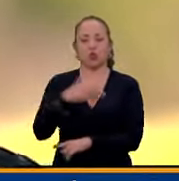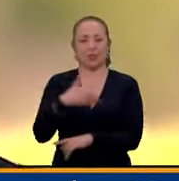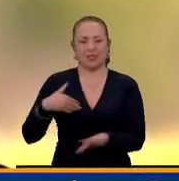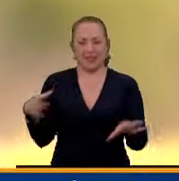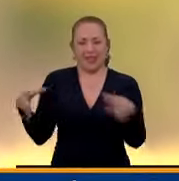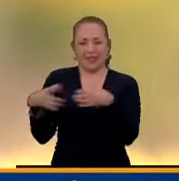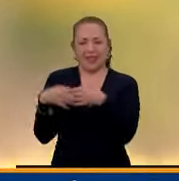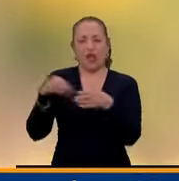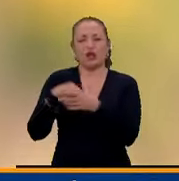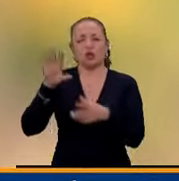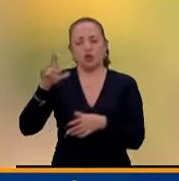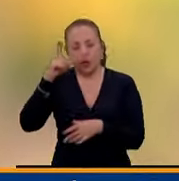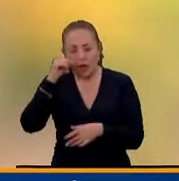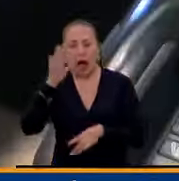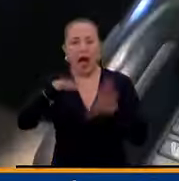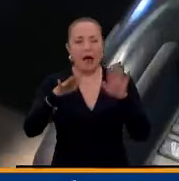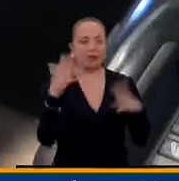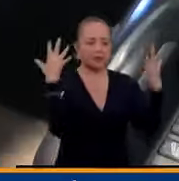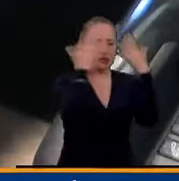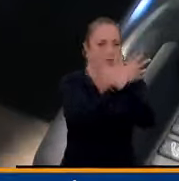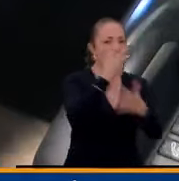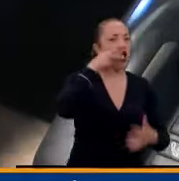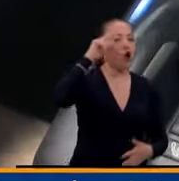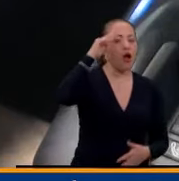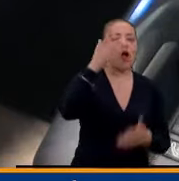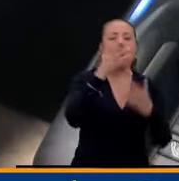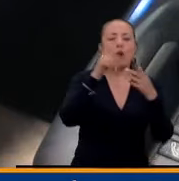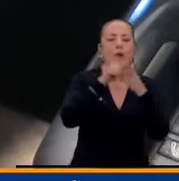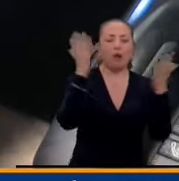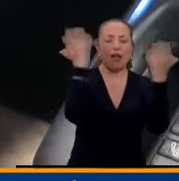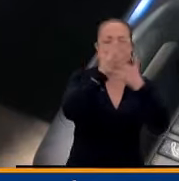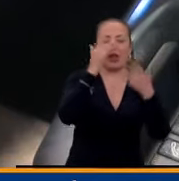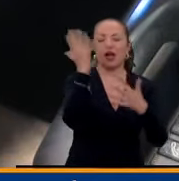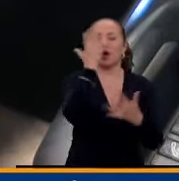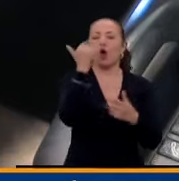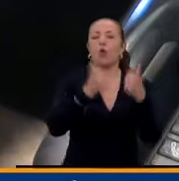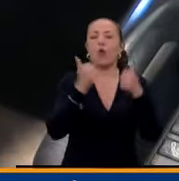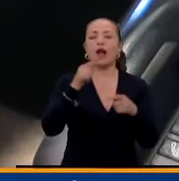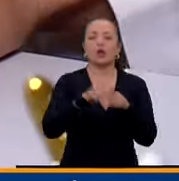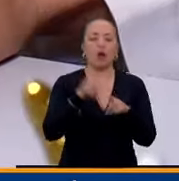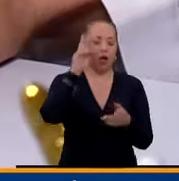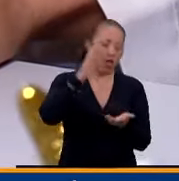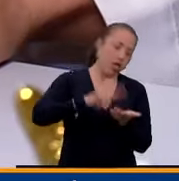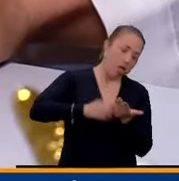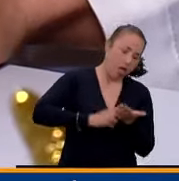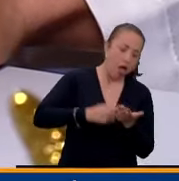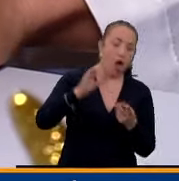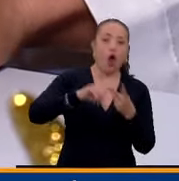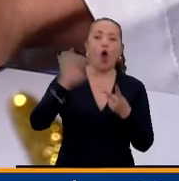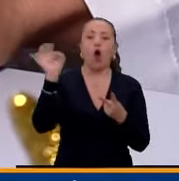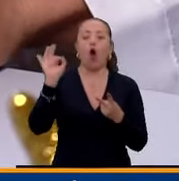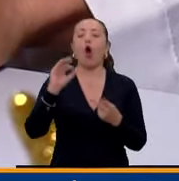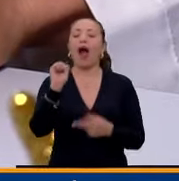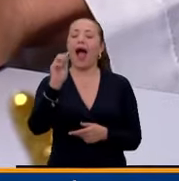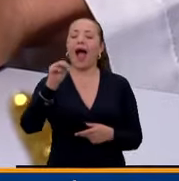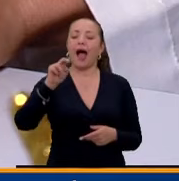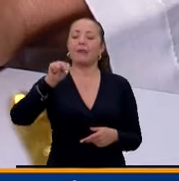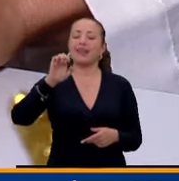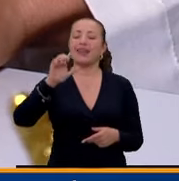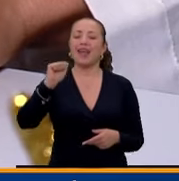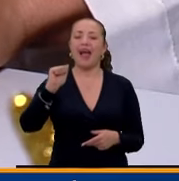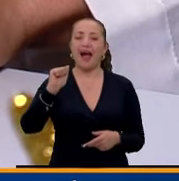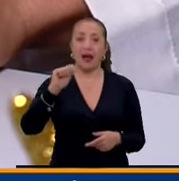narcolepsia se puede confundir con otros trastornos como insomnio o apnea del sueño. Por eso es importante consultar. No es una